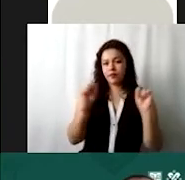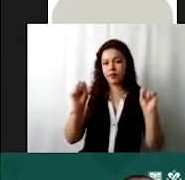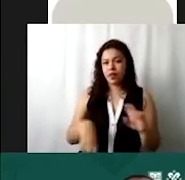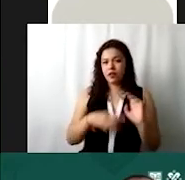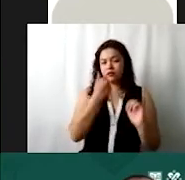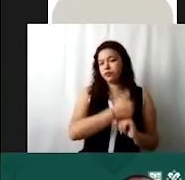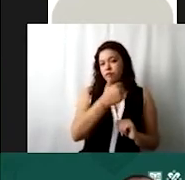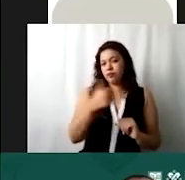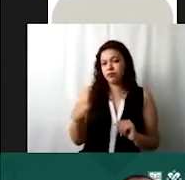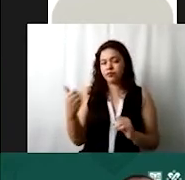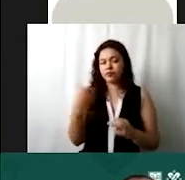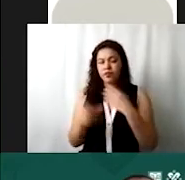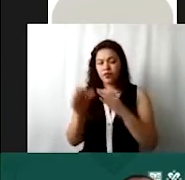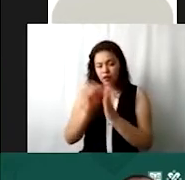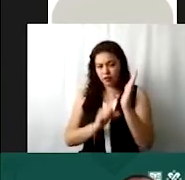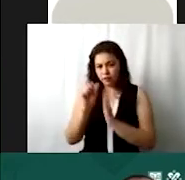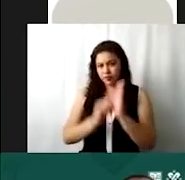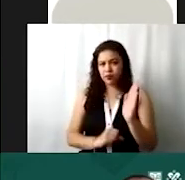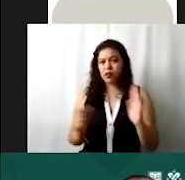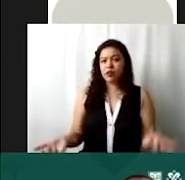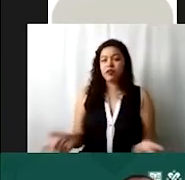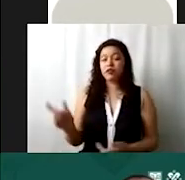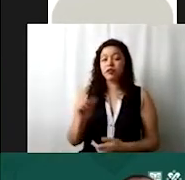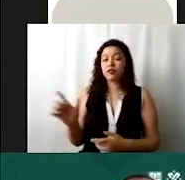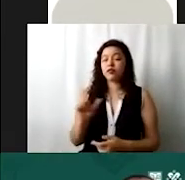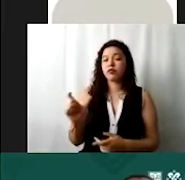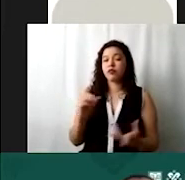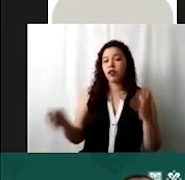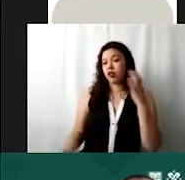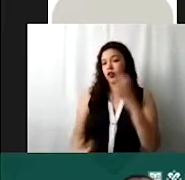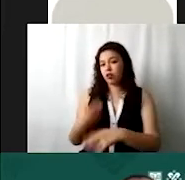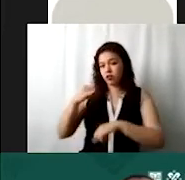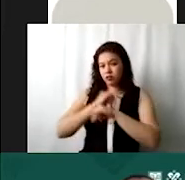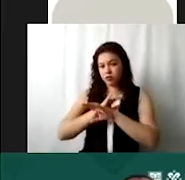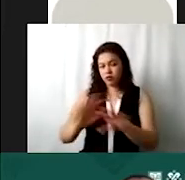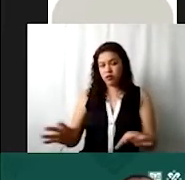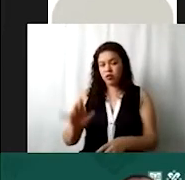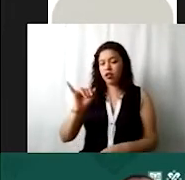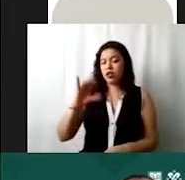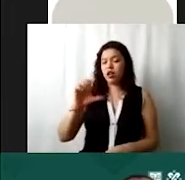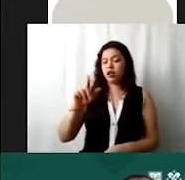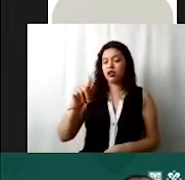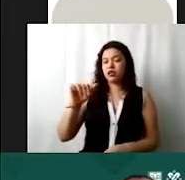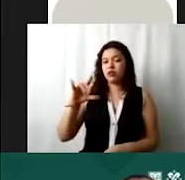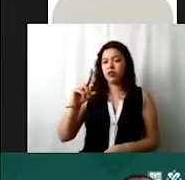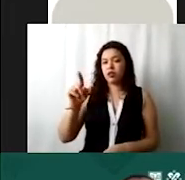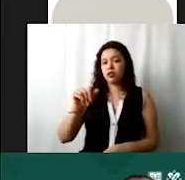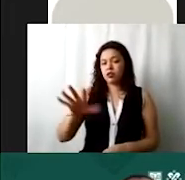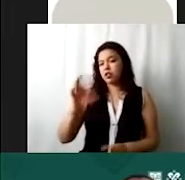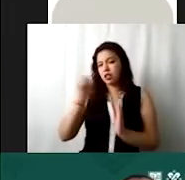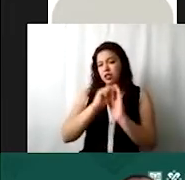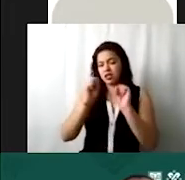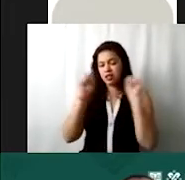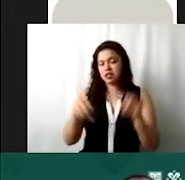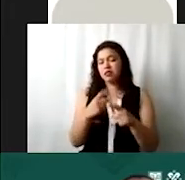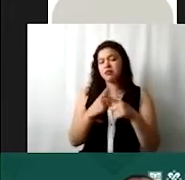la cuota en todos los meses. Y cuando ustedes le dan actualizar, el sistema hace la multiplicación. Si se fijan, aquí